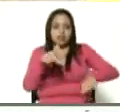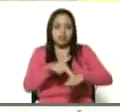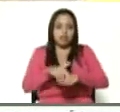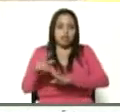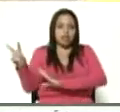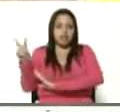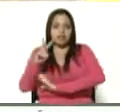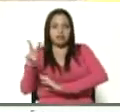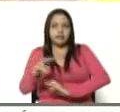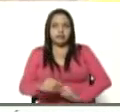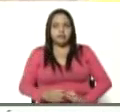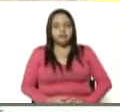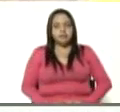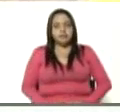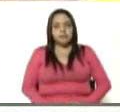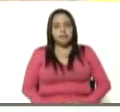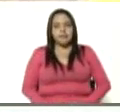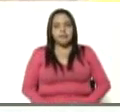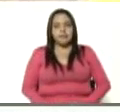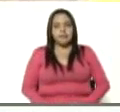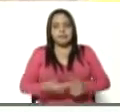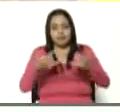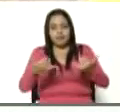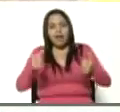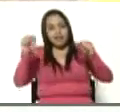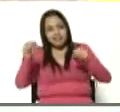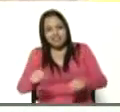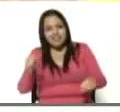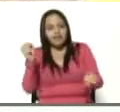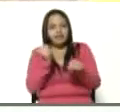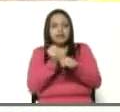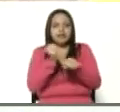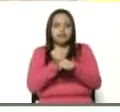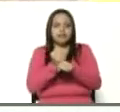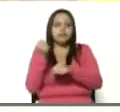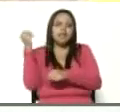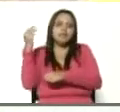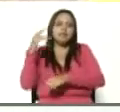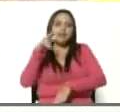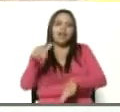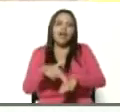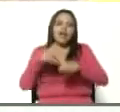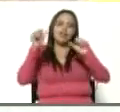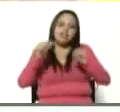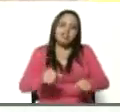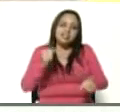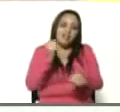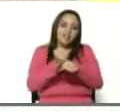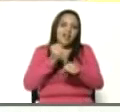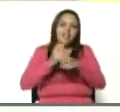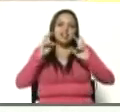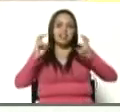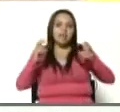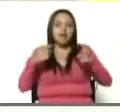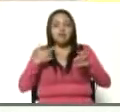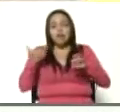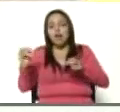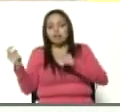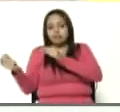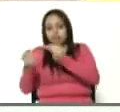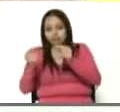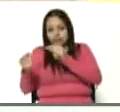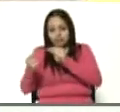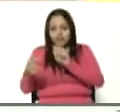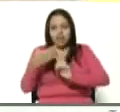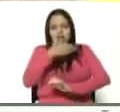República Bolivariana de Venezuela, ahora sí trabaja. Ahora sí trabaja los temas. Estuve hablando con el presidente